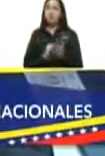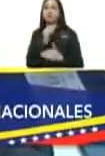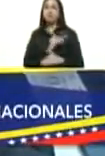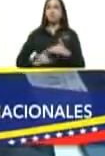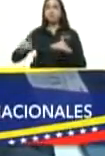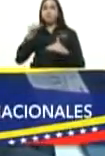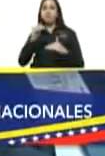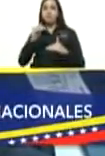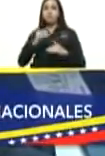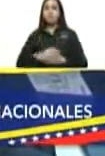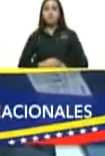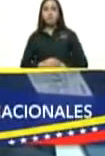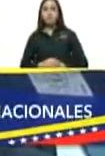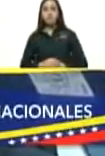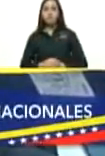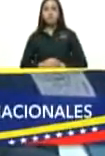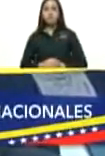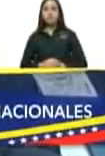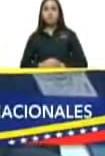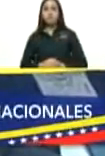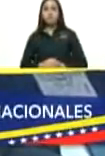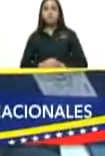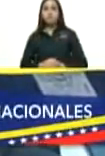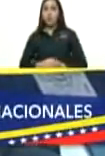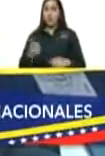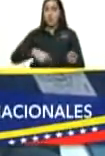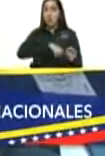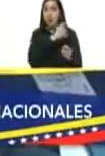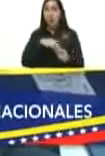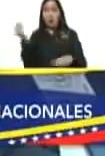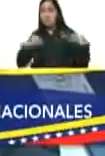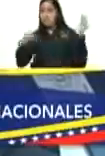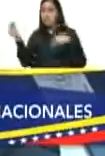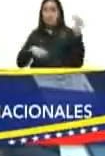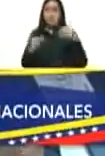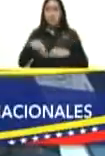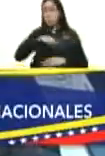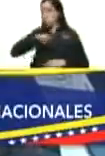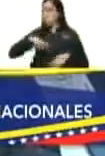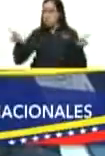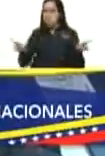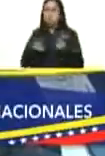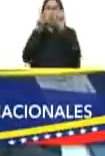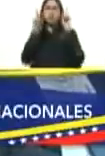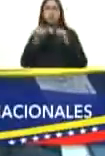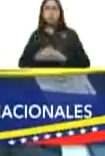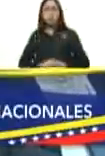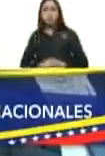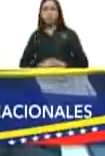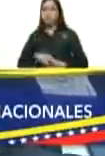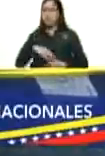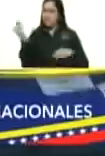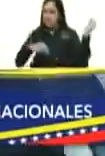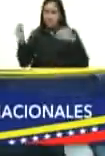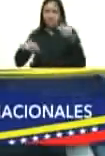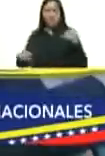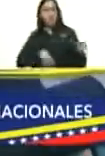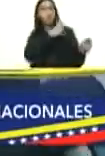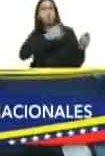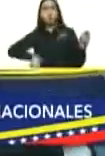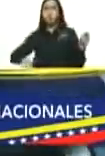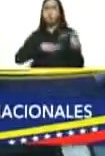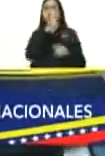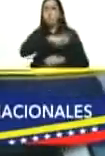Si Rusia duplicara esa orquesta nosotros la duplicaríamos también duplicamos la oferta